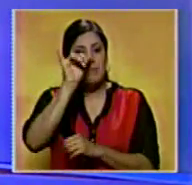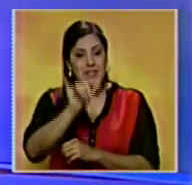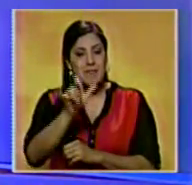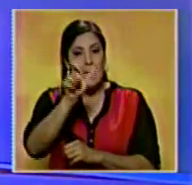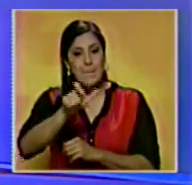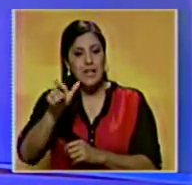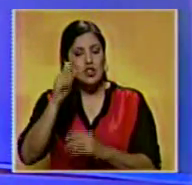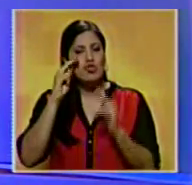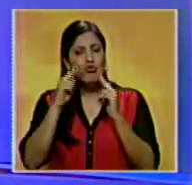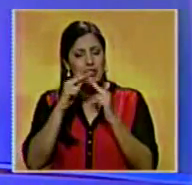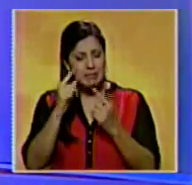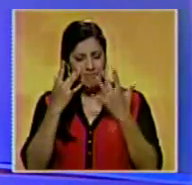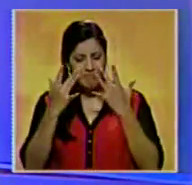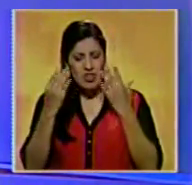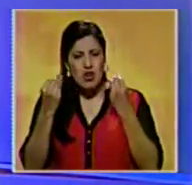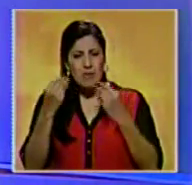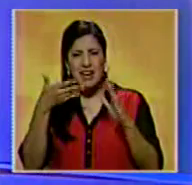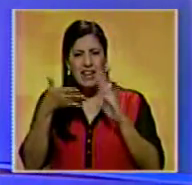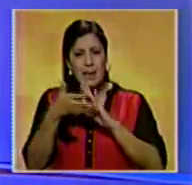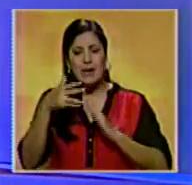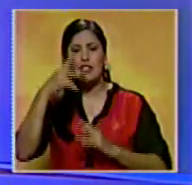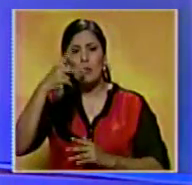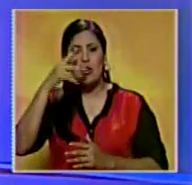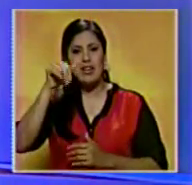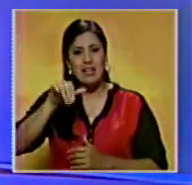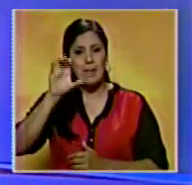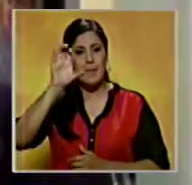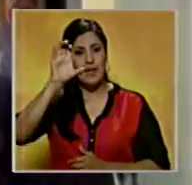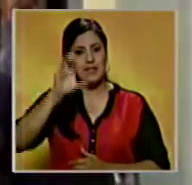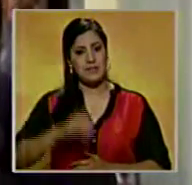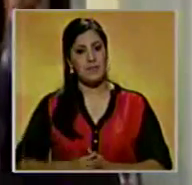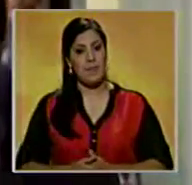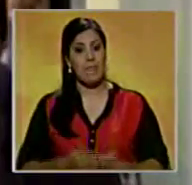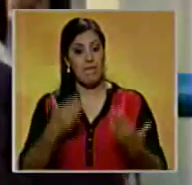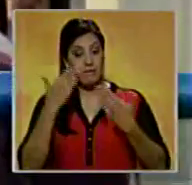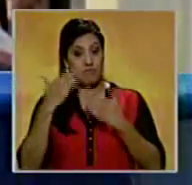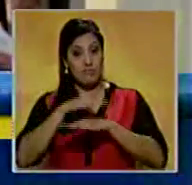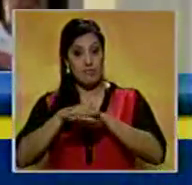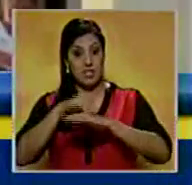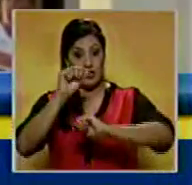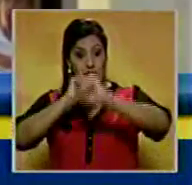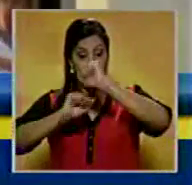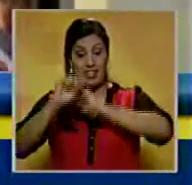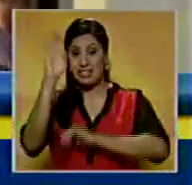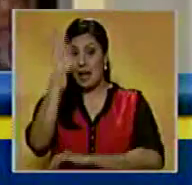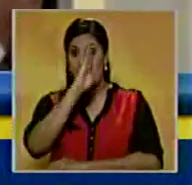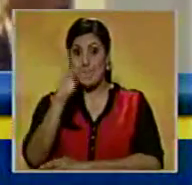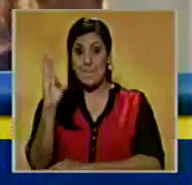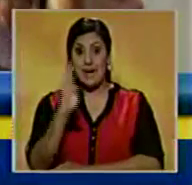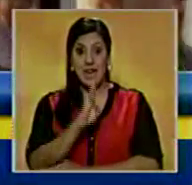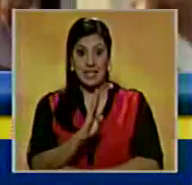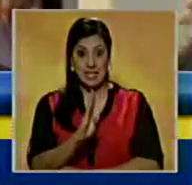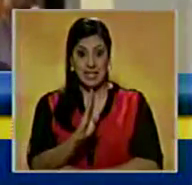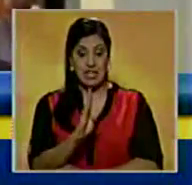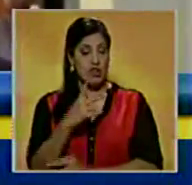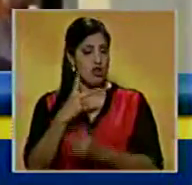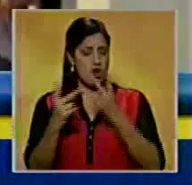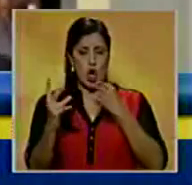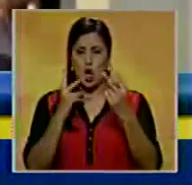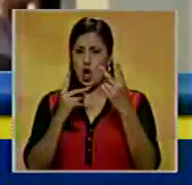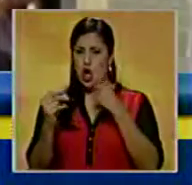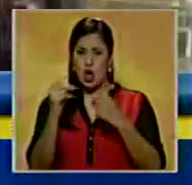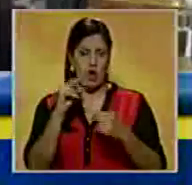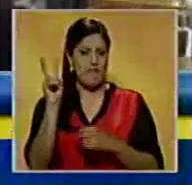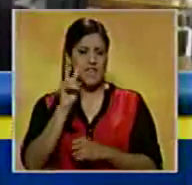desean conocer de primera mano la situación política en el país. El ministro de Defensa de Brasil, Jace Warner, negó que el